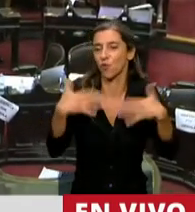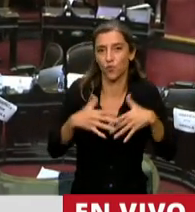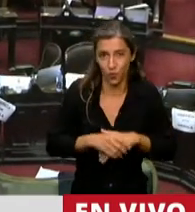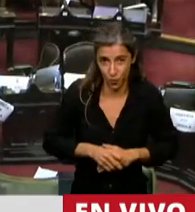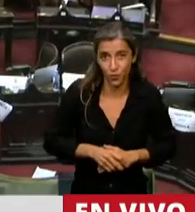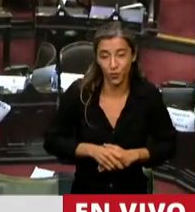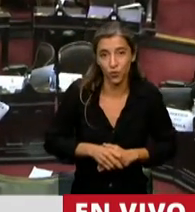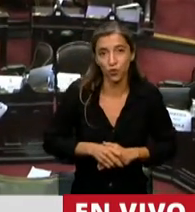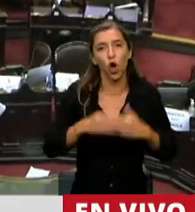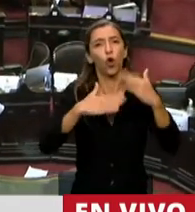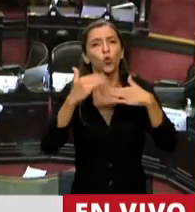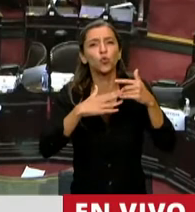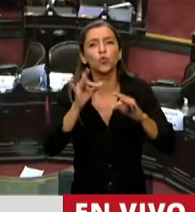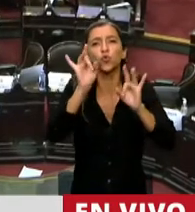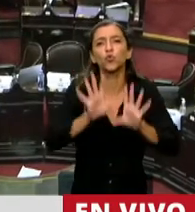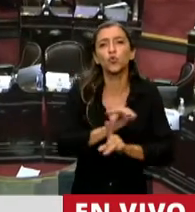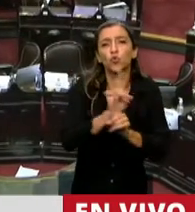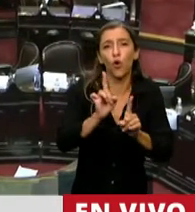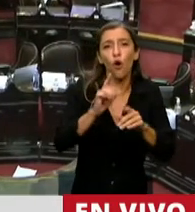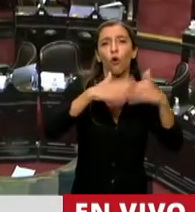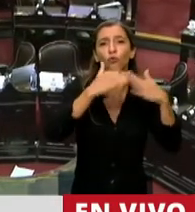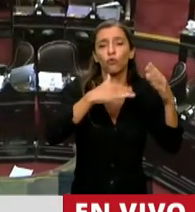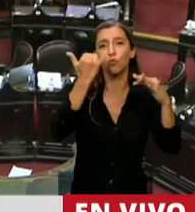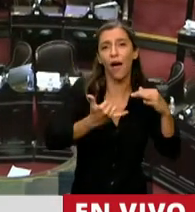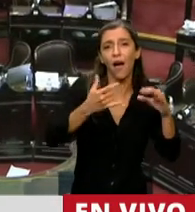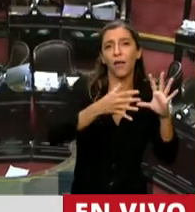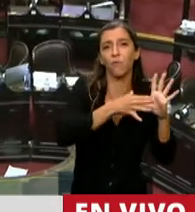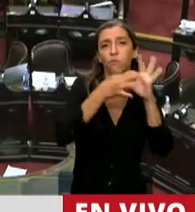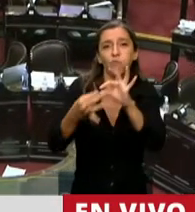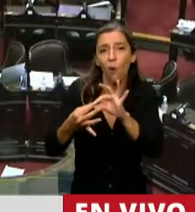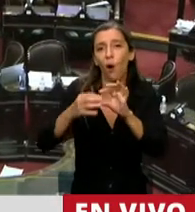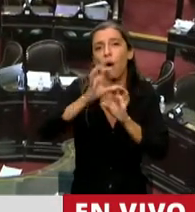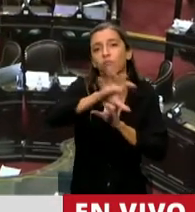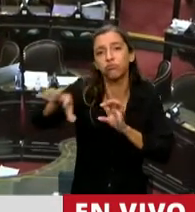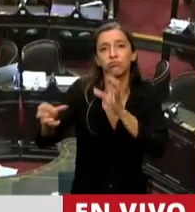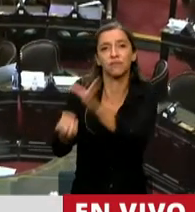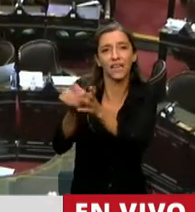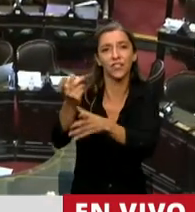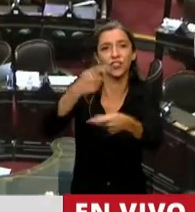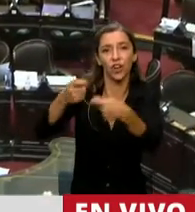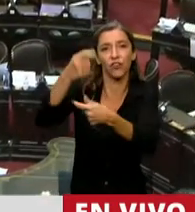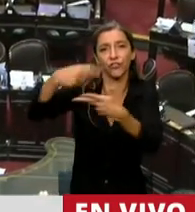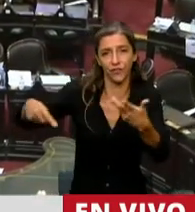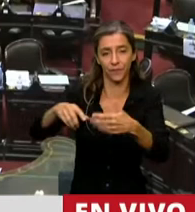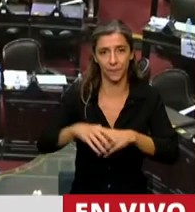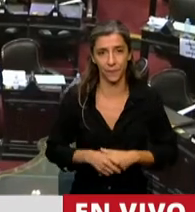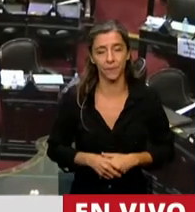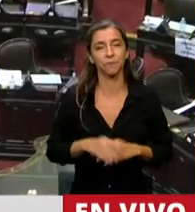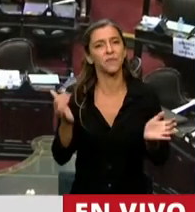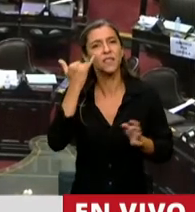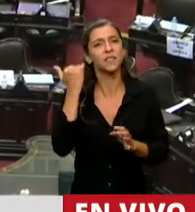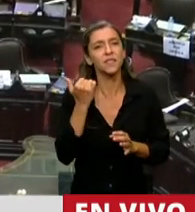construcción en sí, sino en todo lo que se deriva de ella. Bueno, ya han hablado mucho sobre cuáles serían los